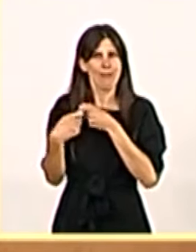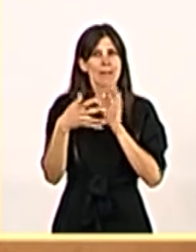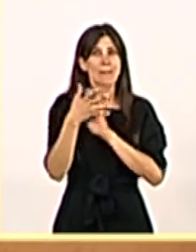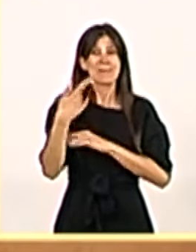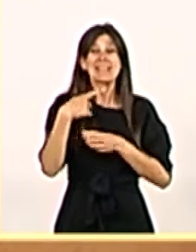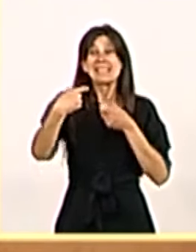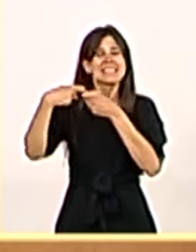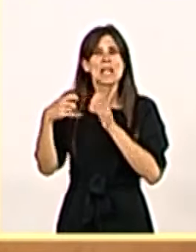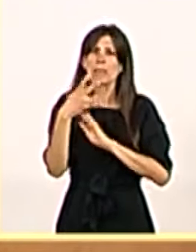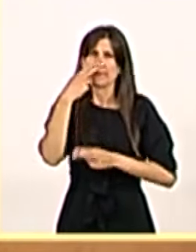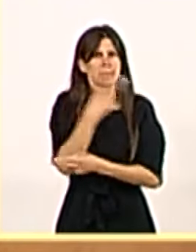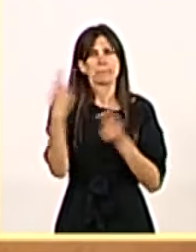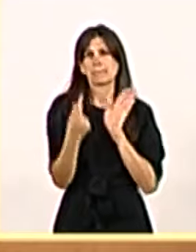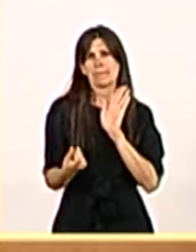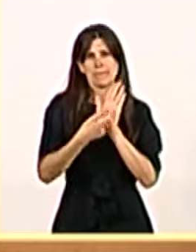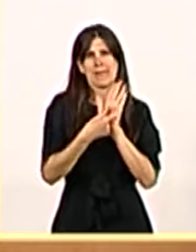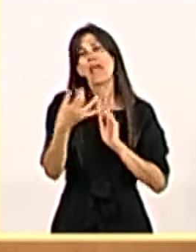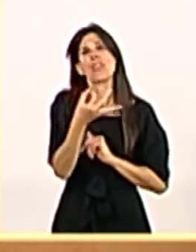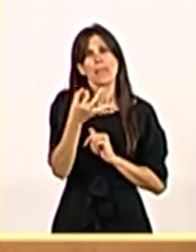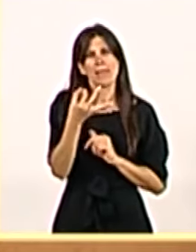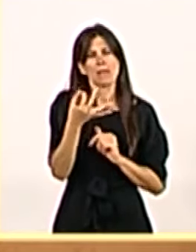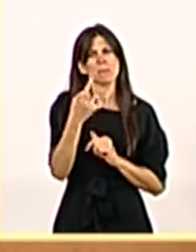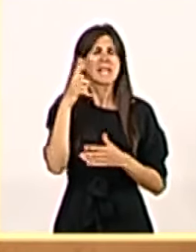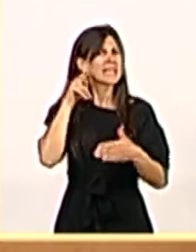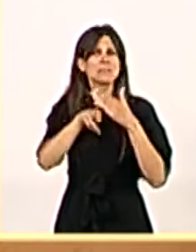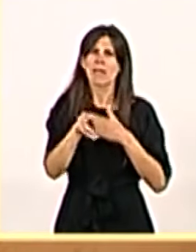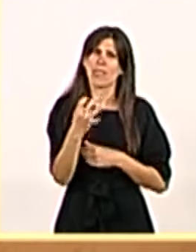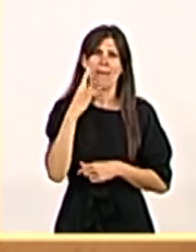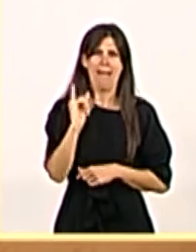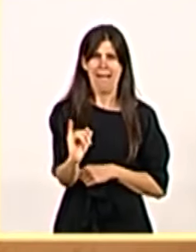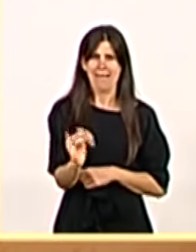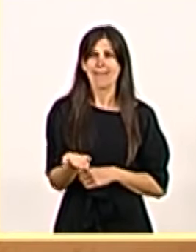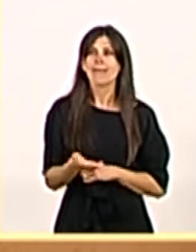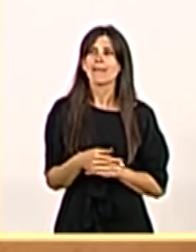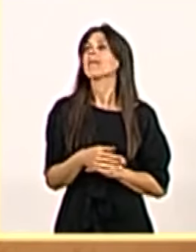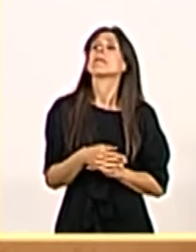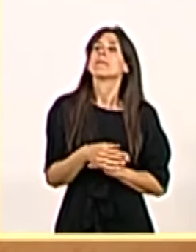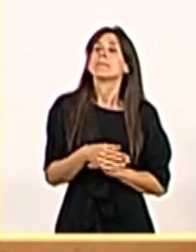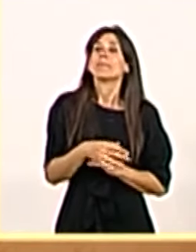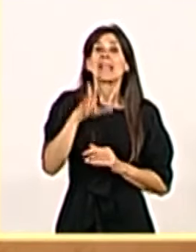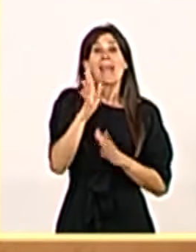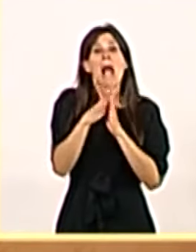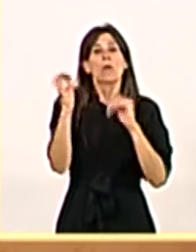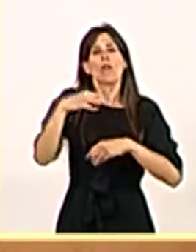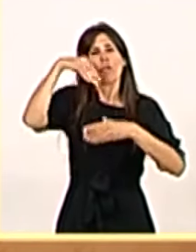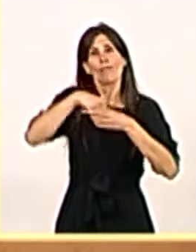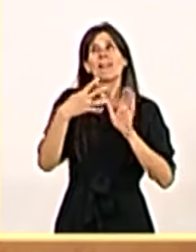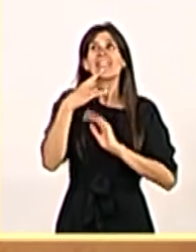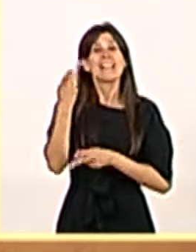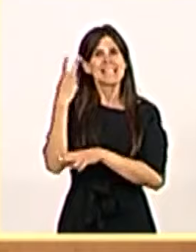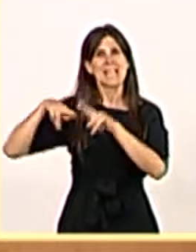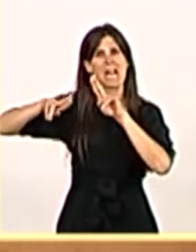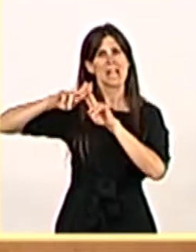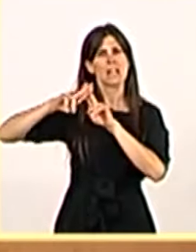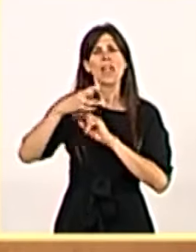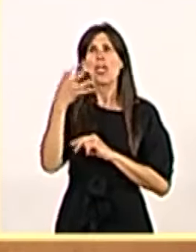transparente, al punto de que el acuerdo incluye que la Generalitat debe contribuir a la solidaridad con